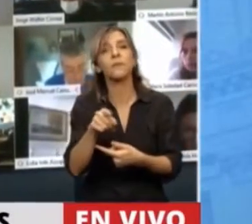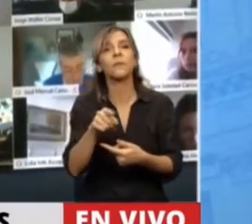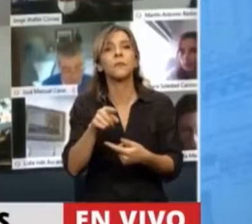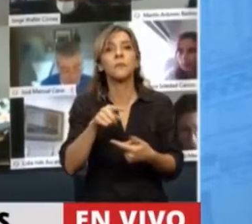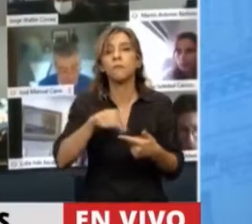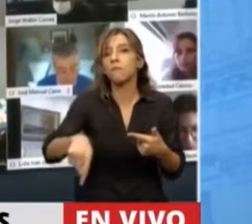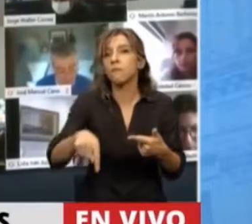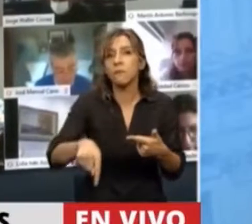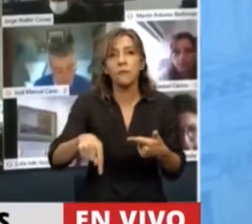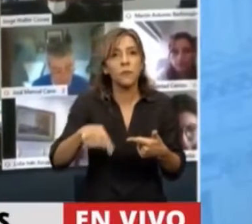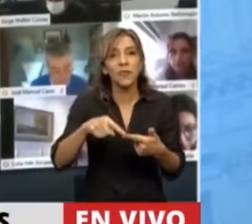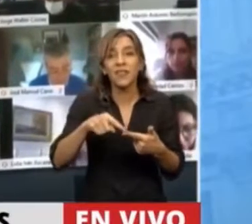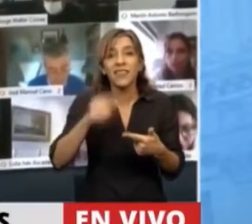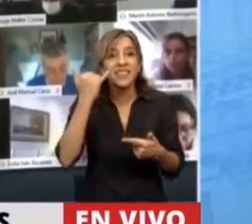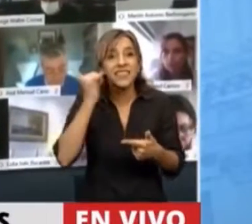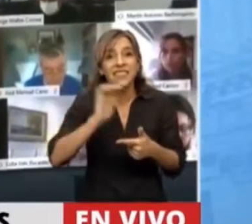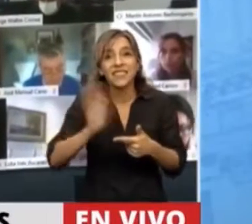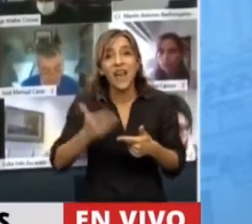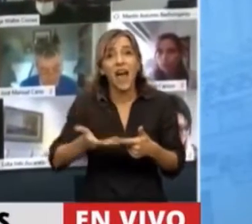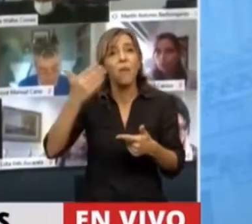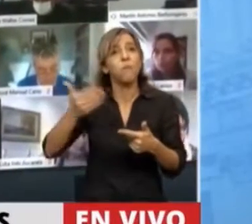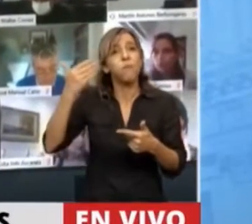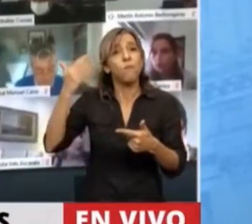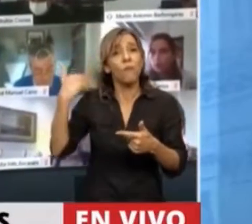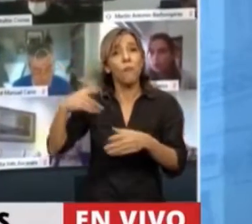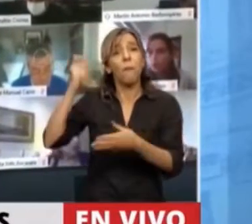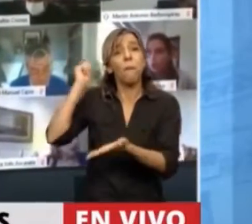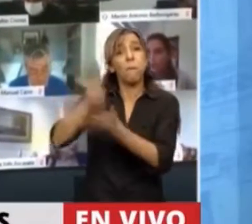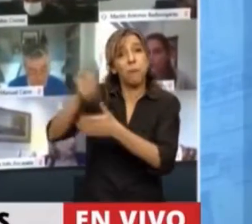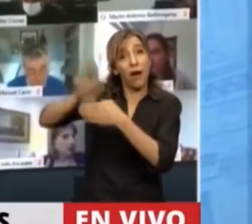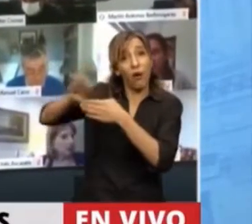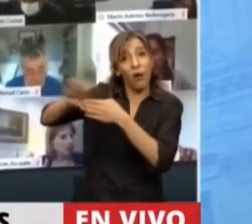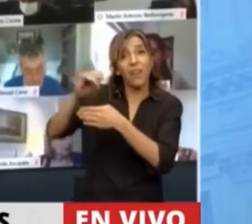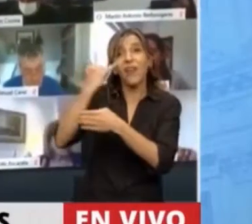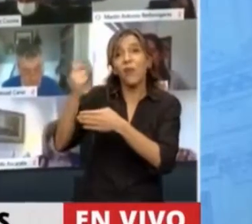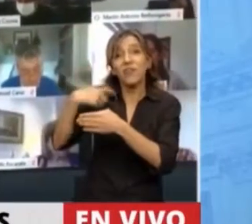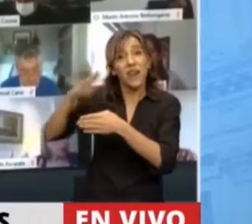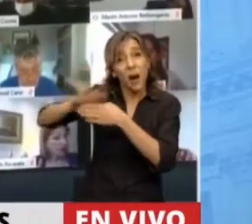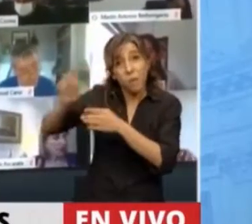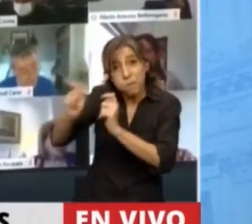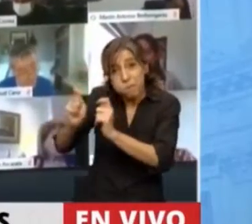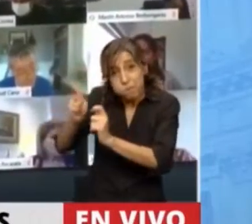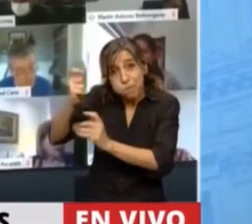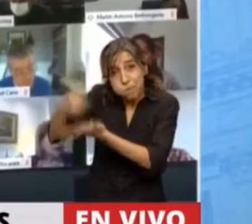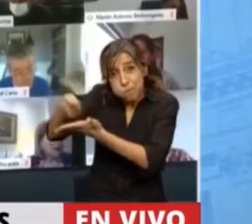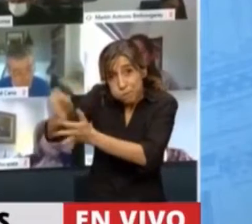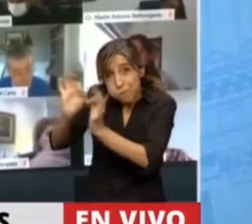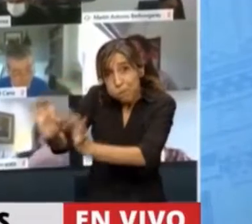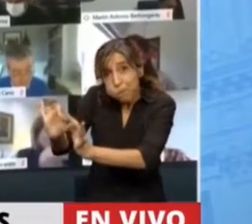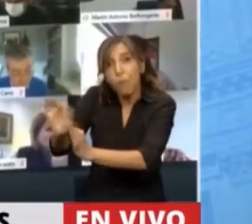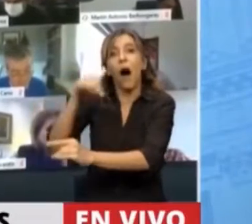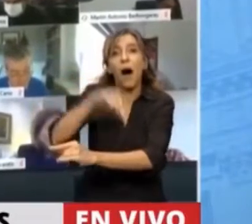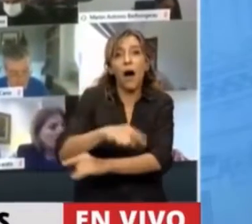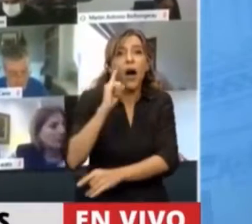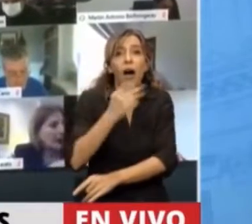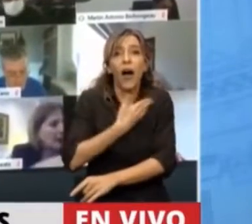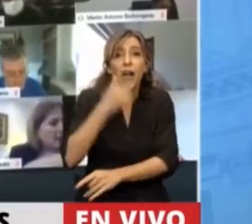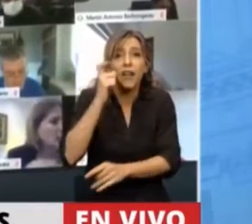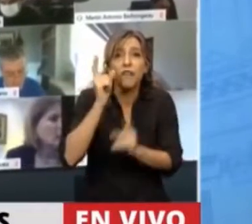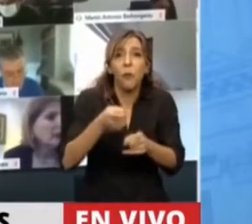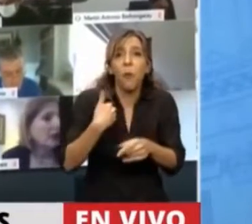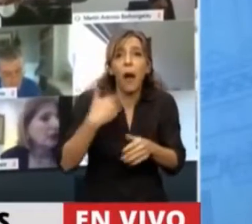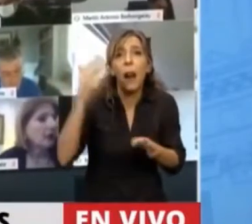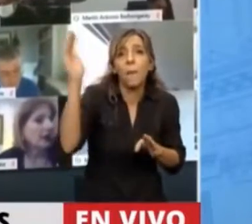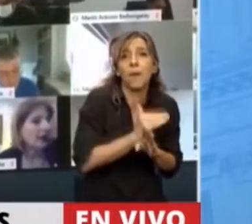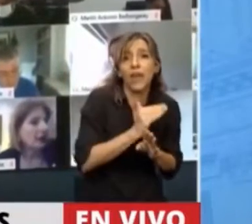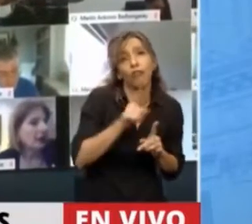es inferior a lo que ya se gastó en los pagos de deuda, no en lo que se está acordando, lo que ya se gastó. Entonces, Presidente, este